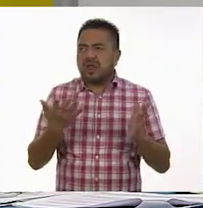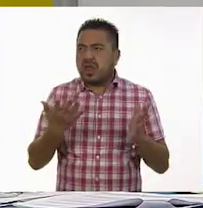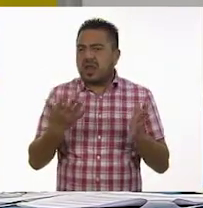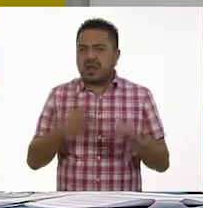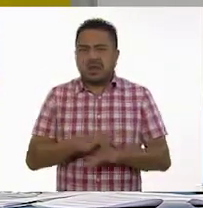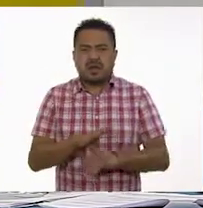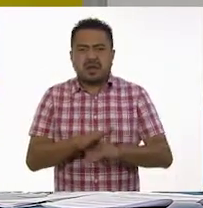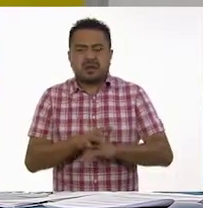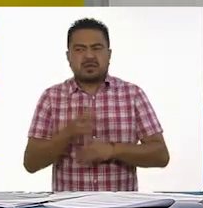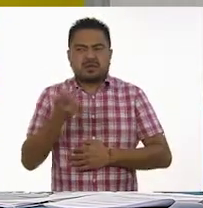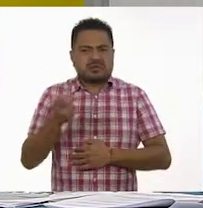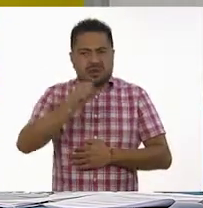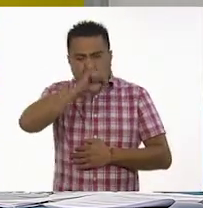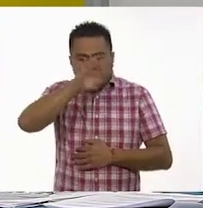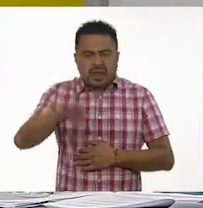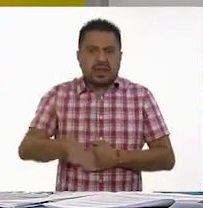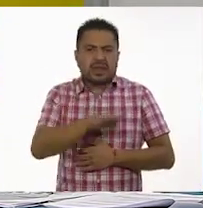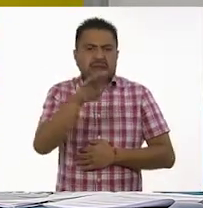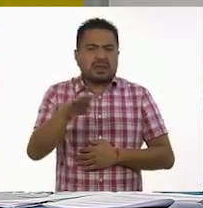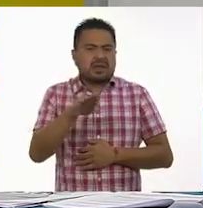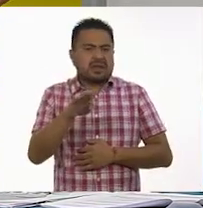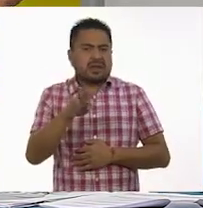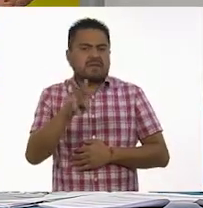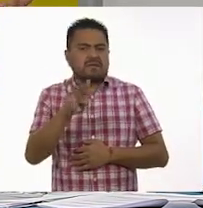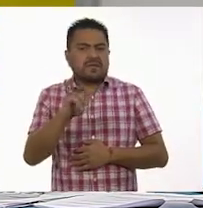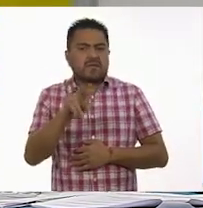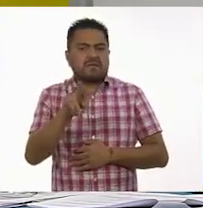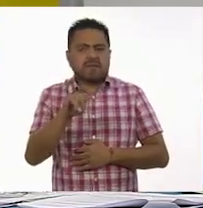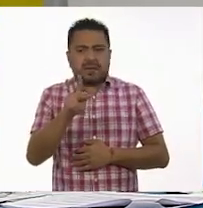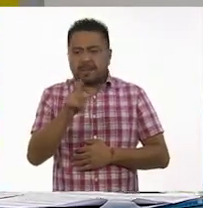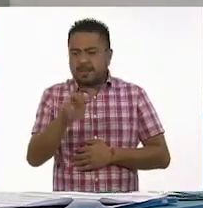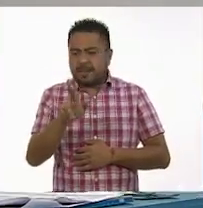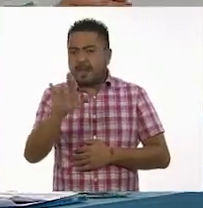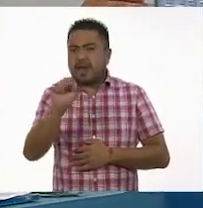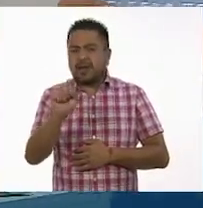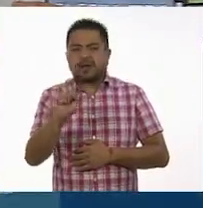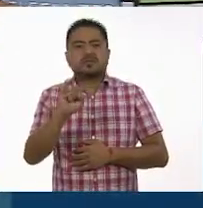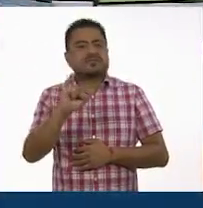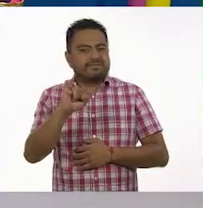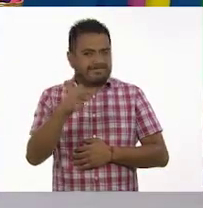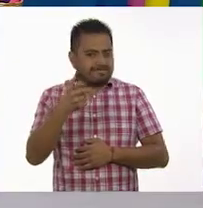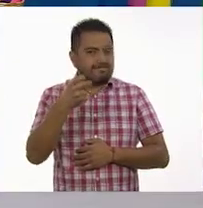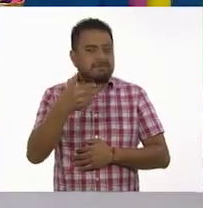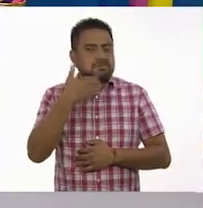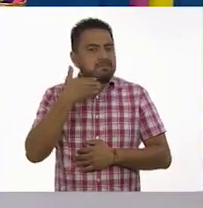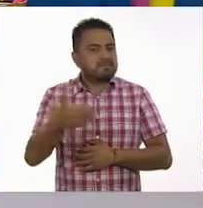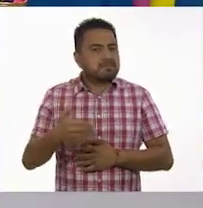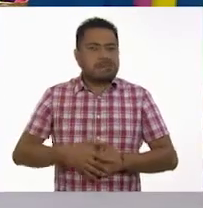ovíparas? Los elefantes son vivíparos. Muy bien, son vivíparos.